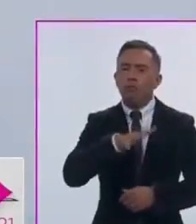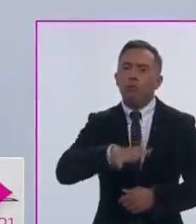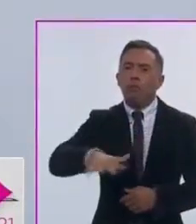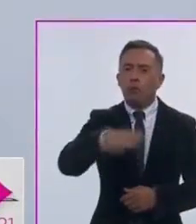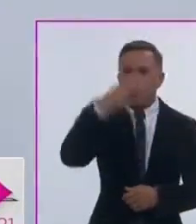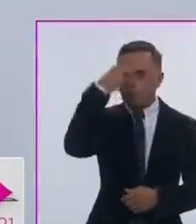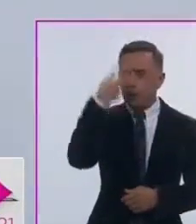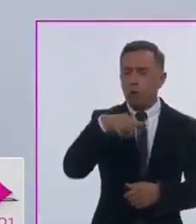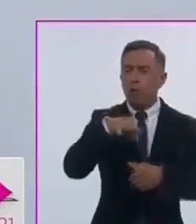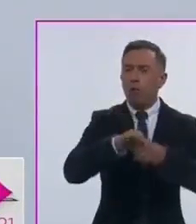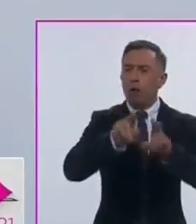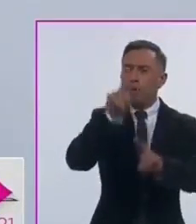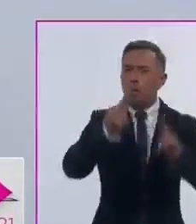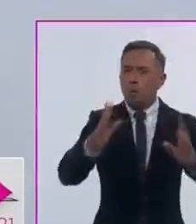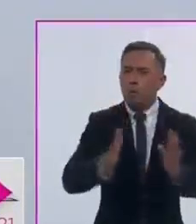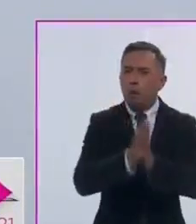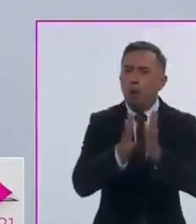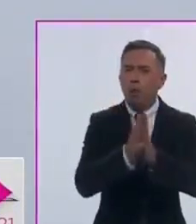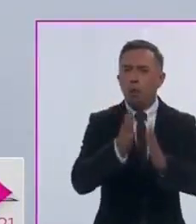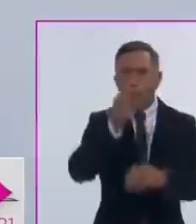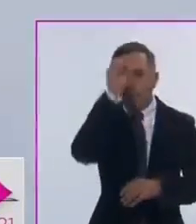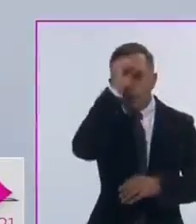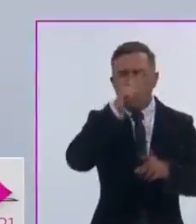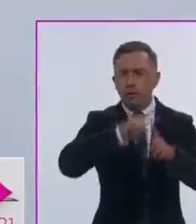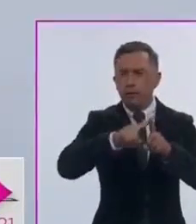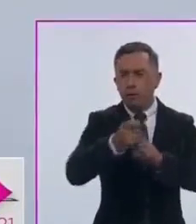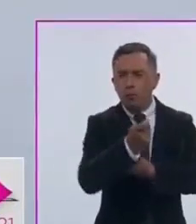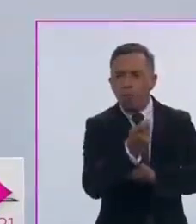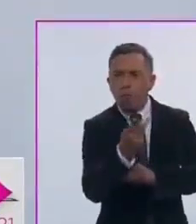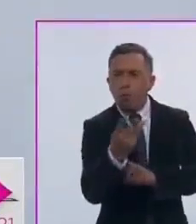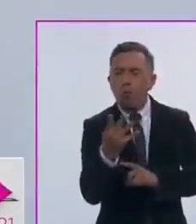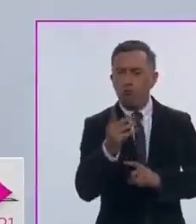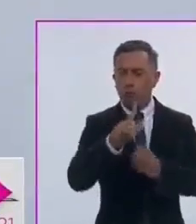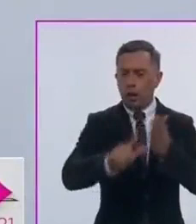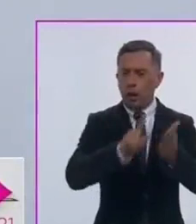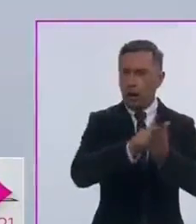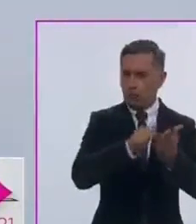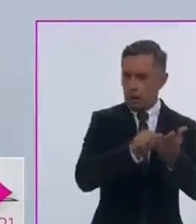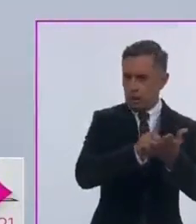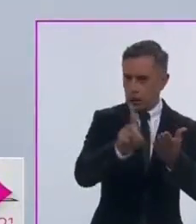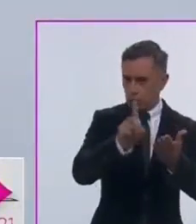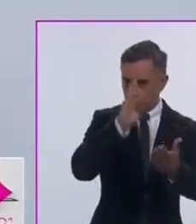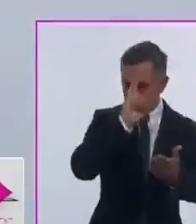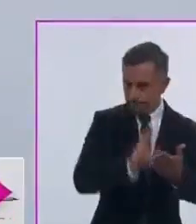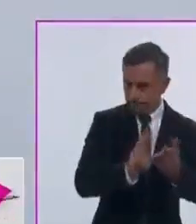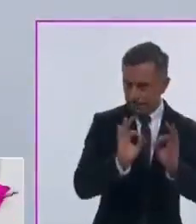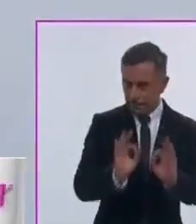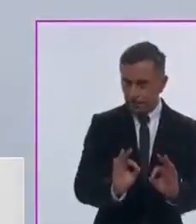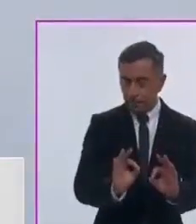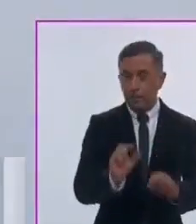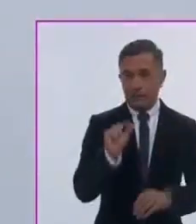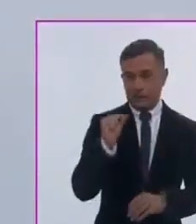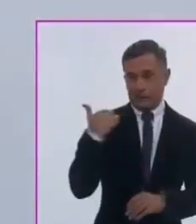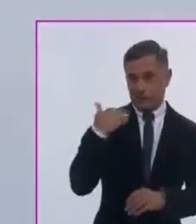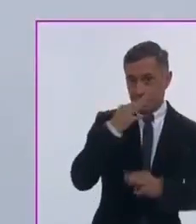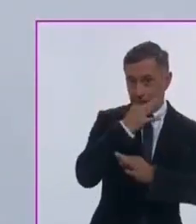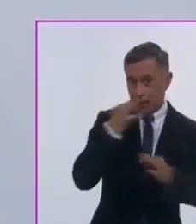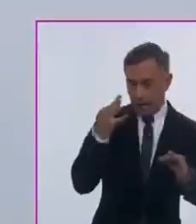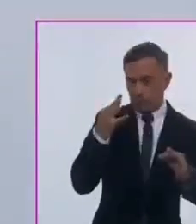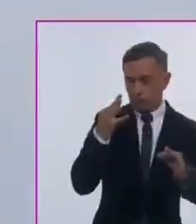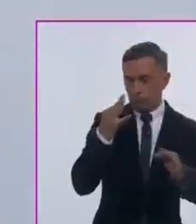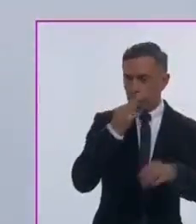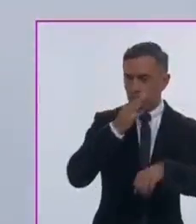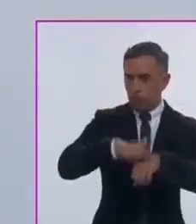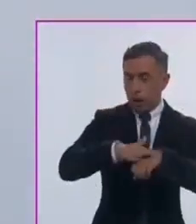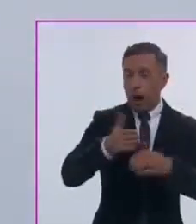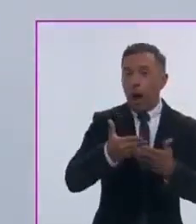democrático, plural y con un pleno Estado de Derecho. Como lo señalé en mi mensaje anterior, ahora es el momento